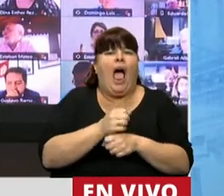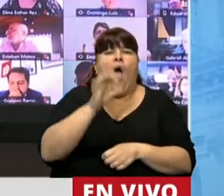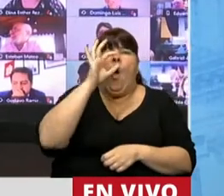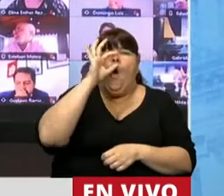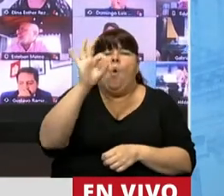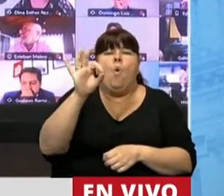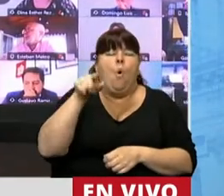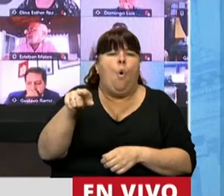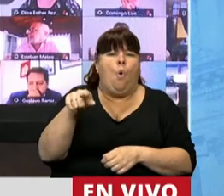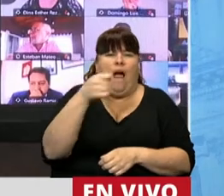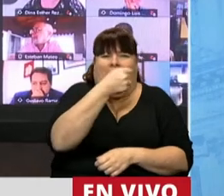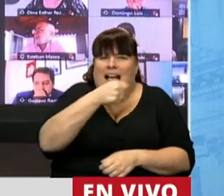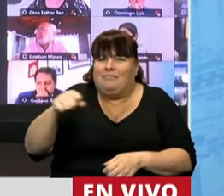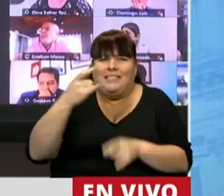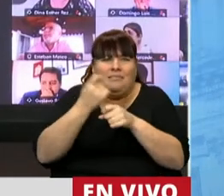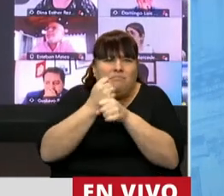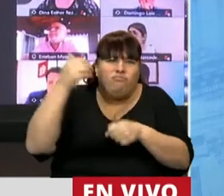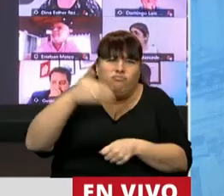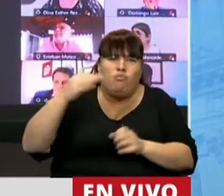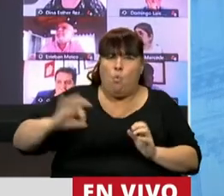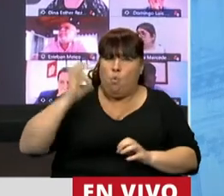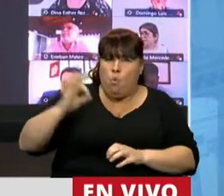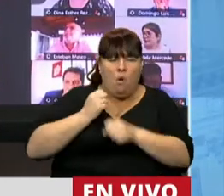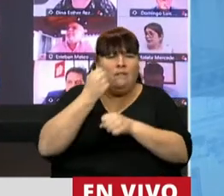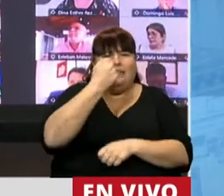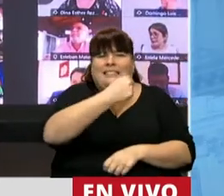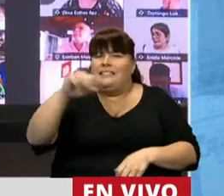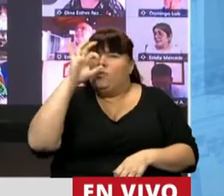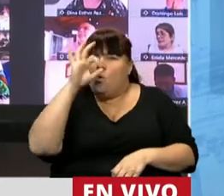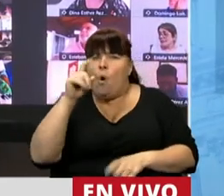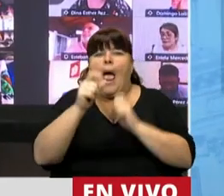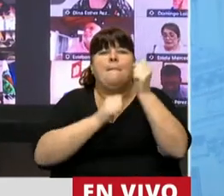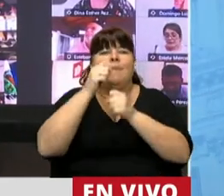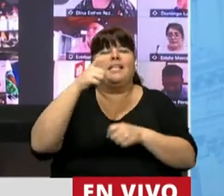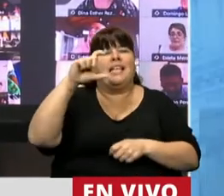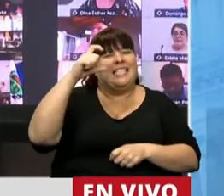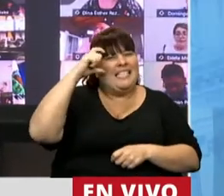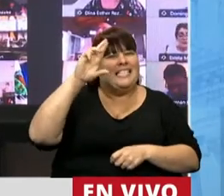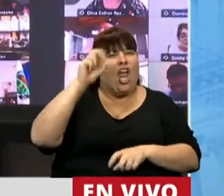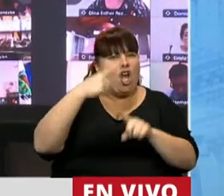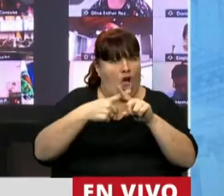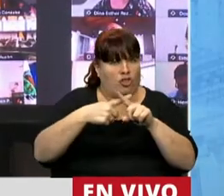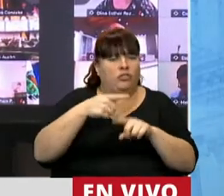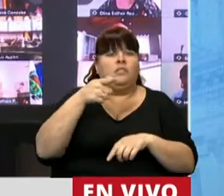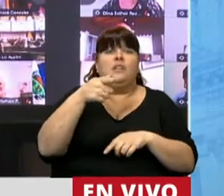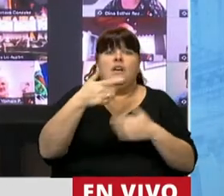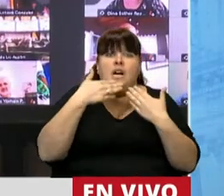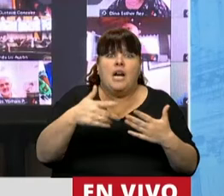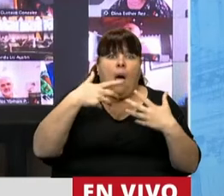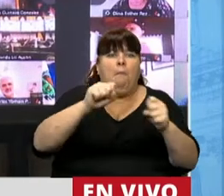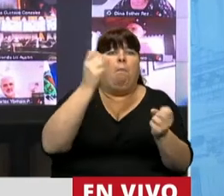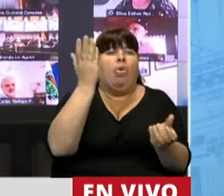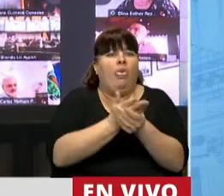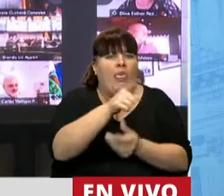un solo día de ausentismo en una larga trayectoria en la empresa Cerox. Y eso le permitió de